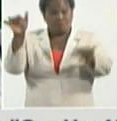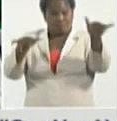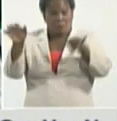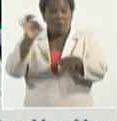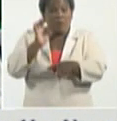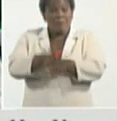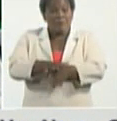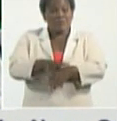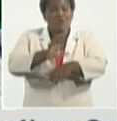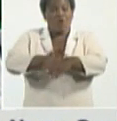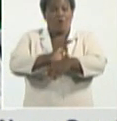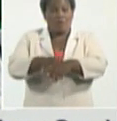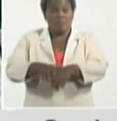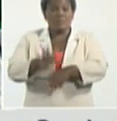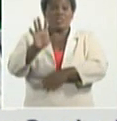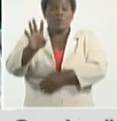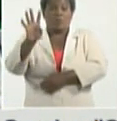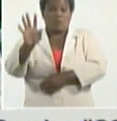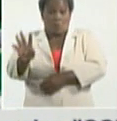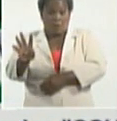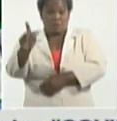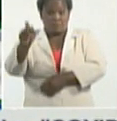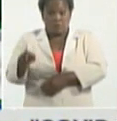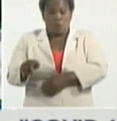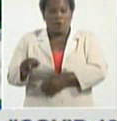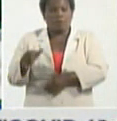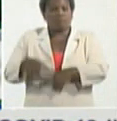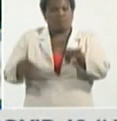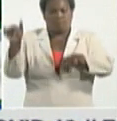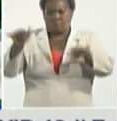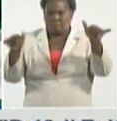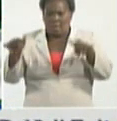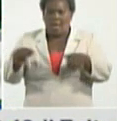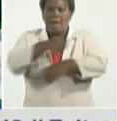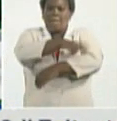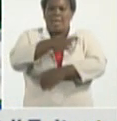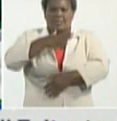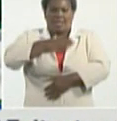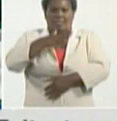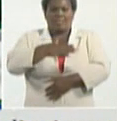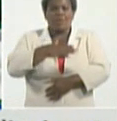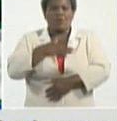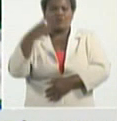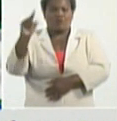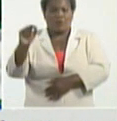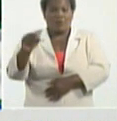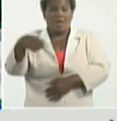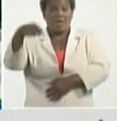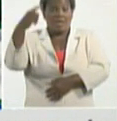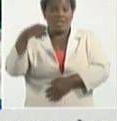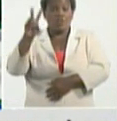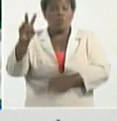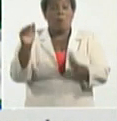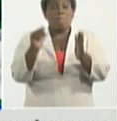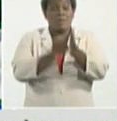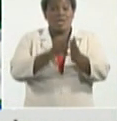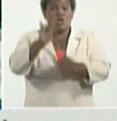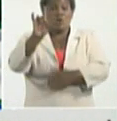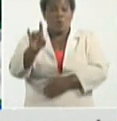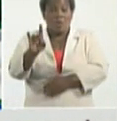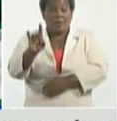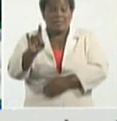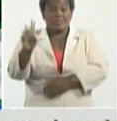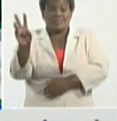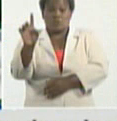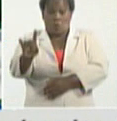países después del diagnóstico y ayer una cifra de 2.993 personas que se